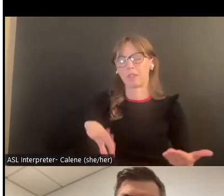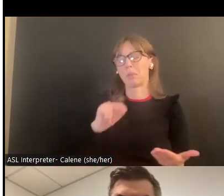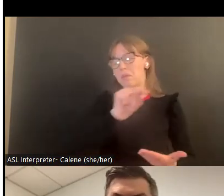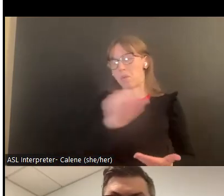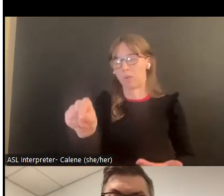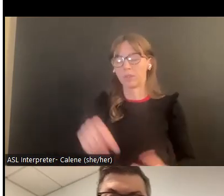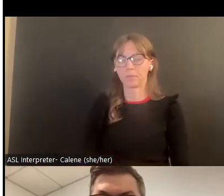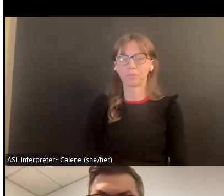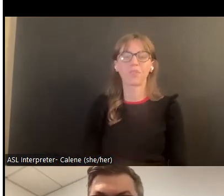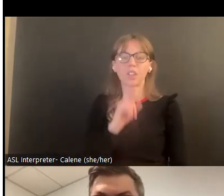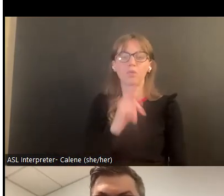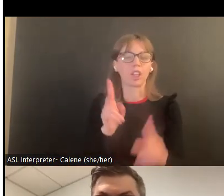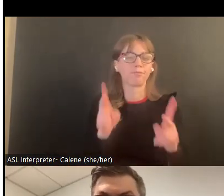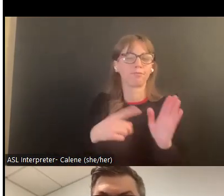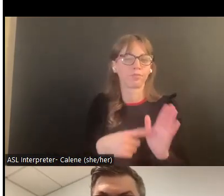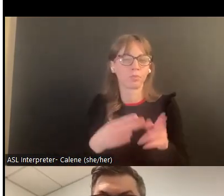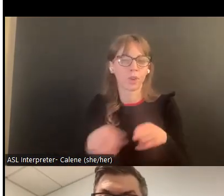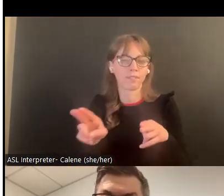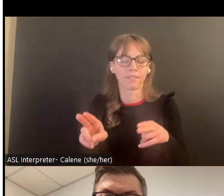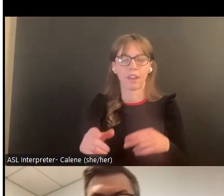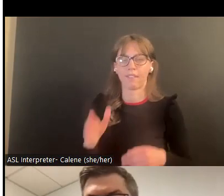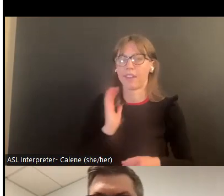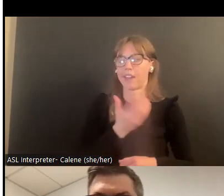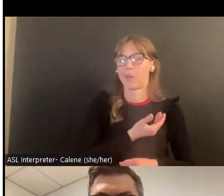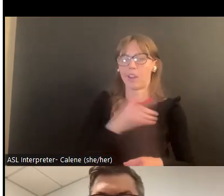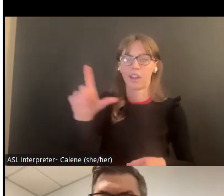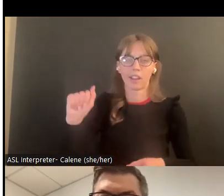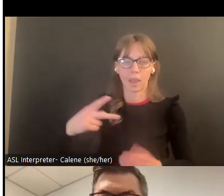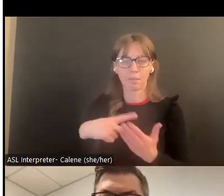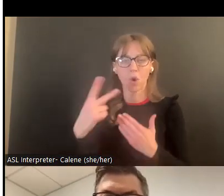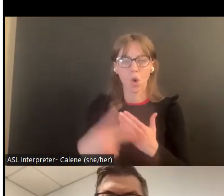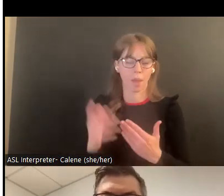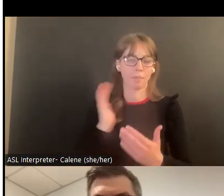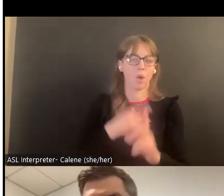beneficios también y hay otros esto es solamente una